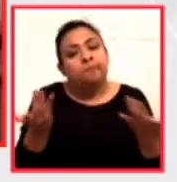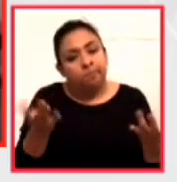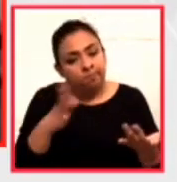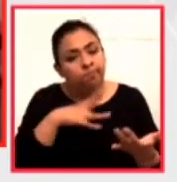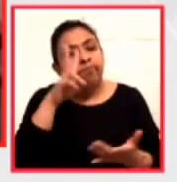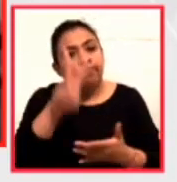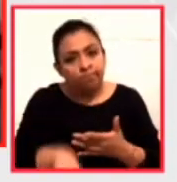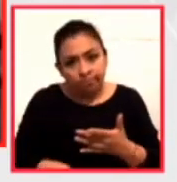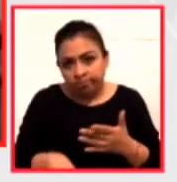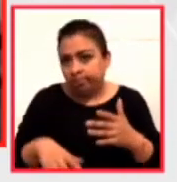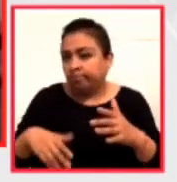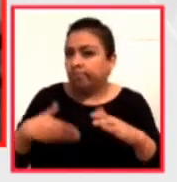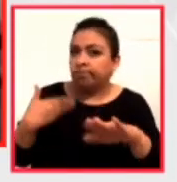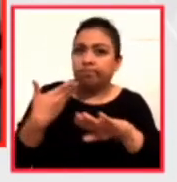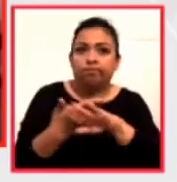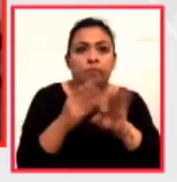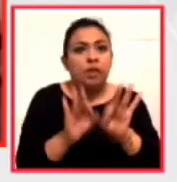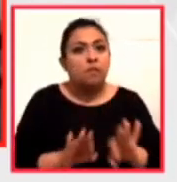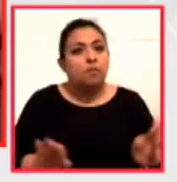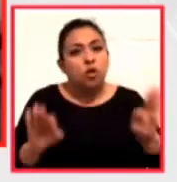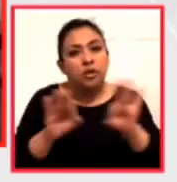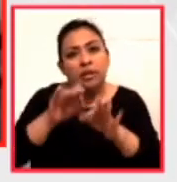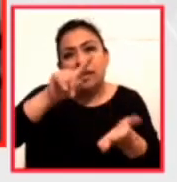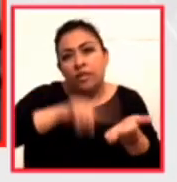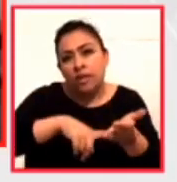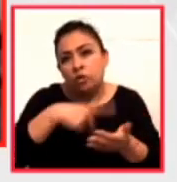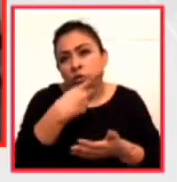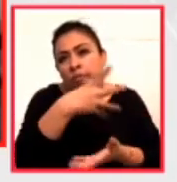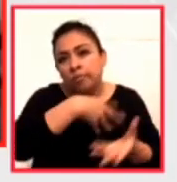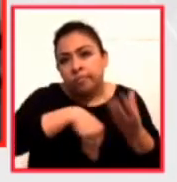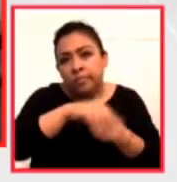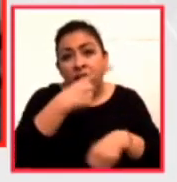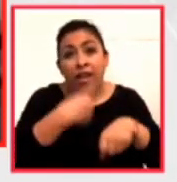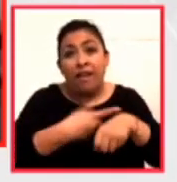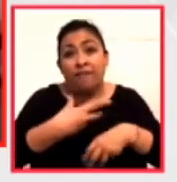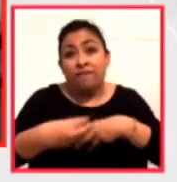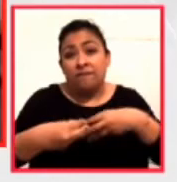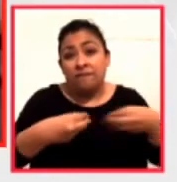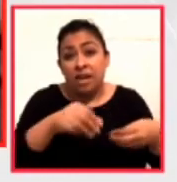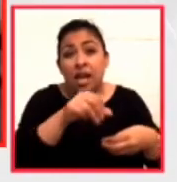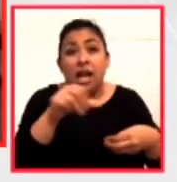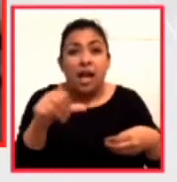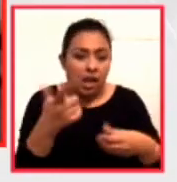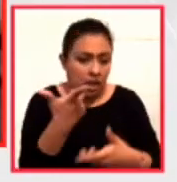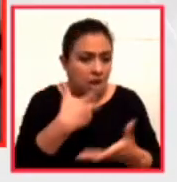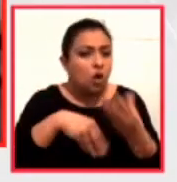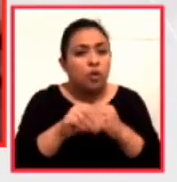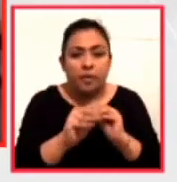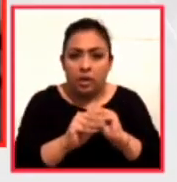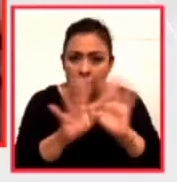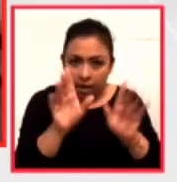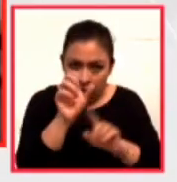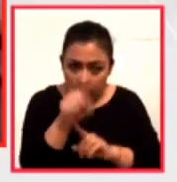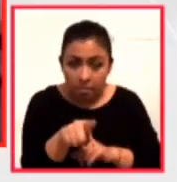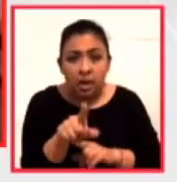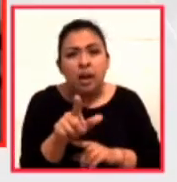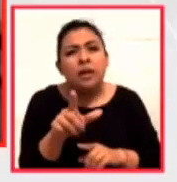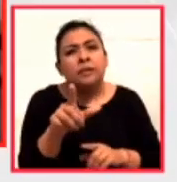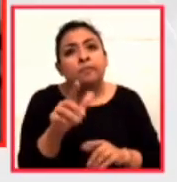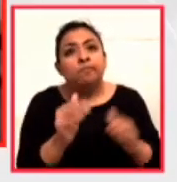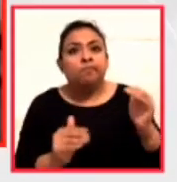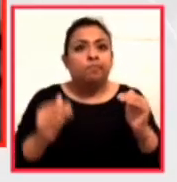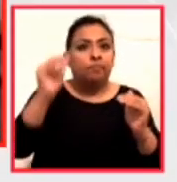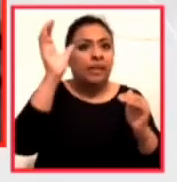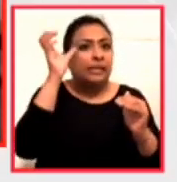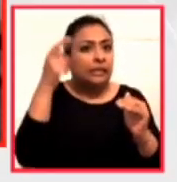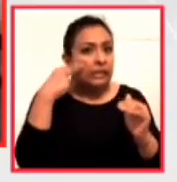impacto mucho, muy importante, dentro de lo que está generando esta pandemia en términos también económicos. Le da una ventaja a la economía